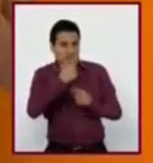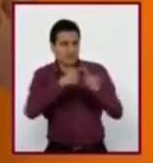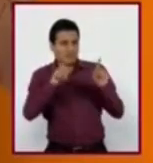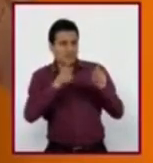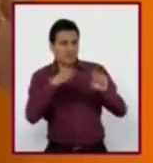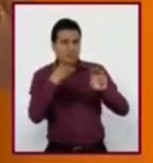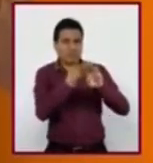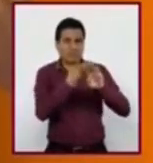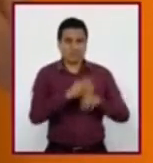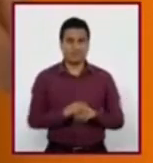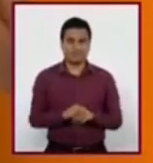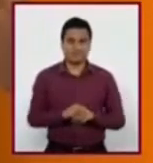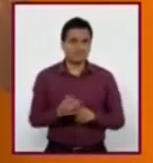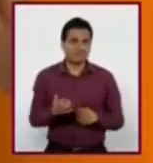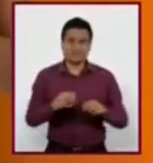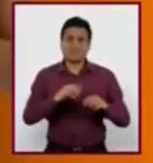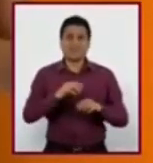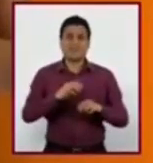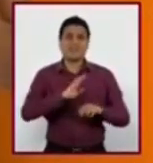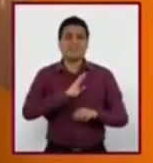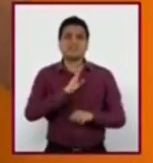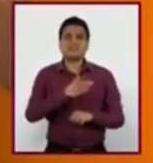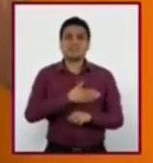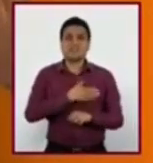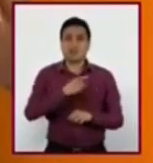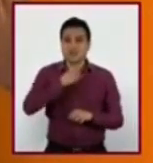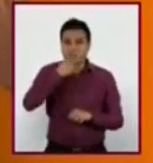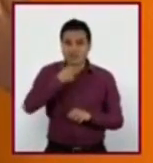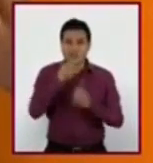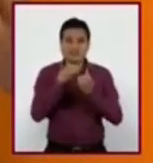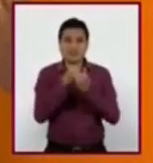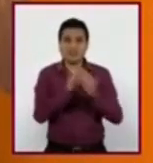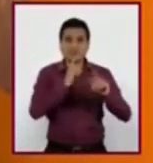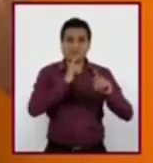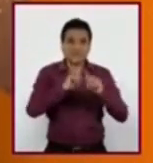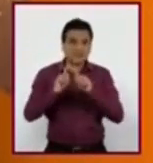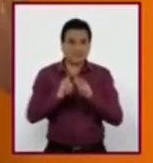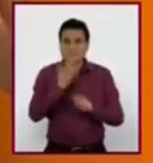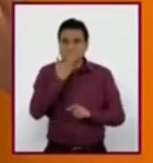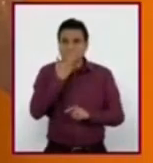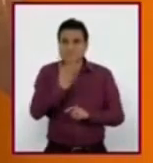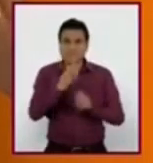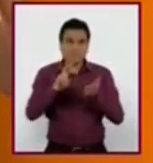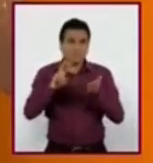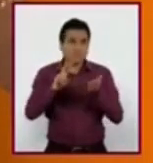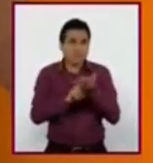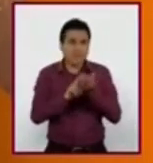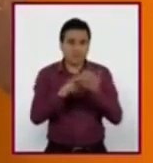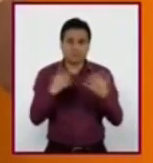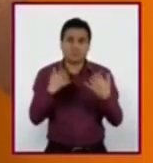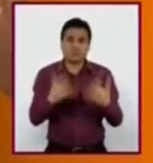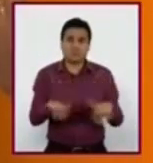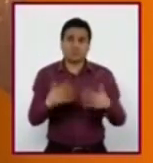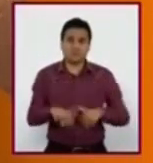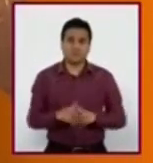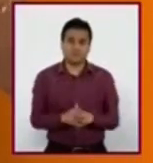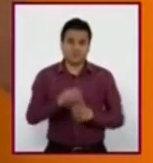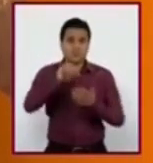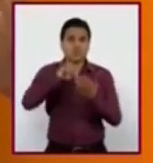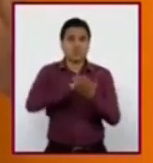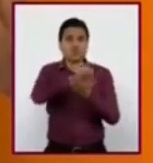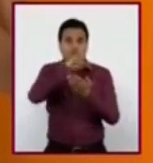es que todas las maneras de hablar español son valiosas, pues se enriquecen nuestro idioma y brindan un matiz característico a cada región